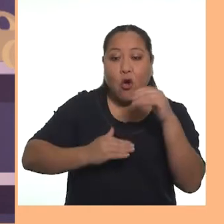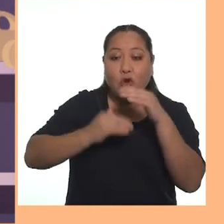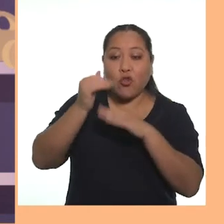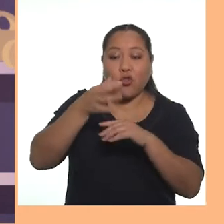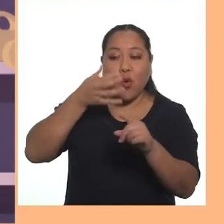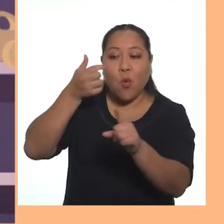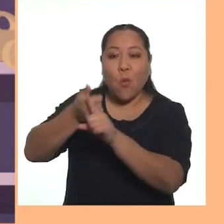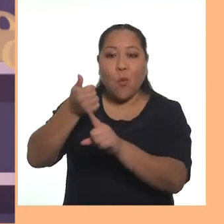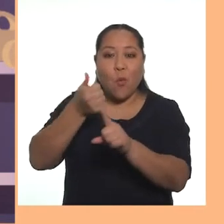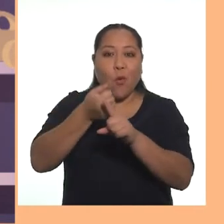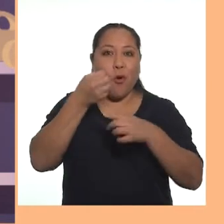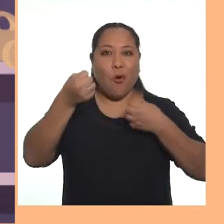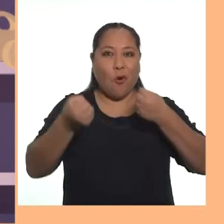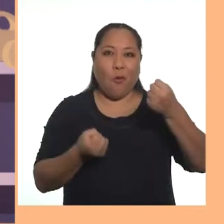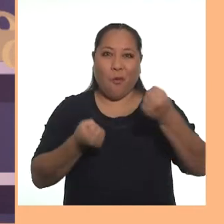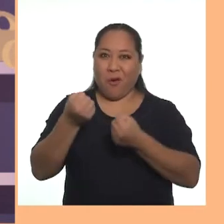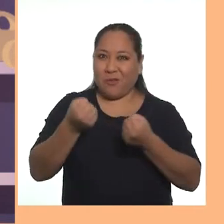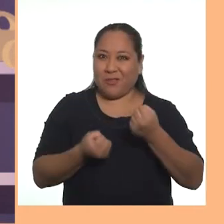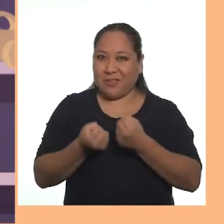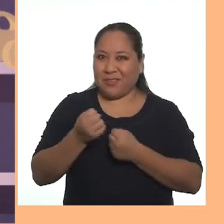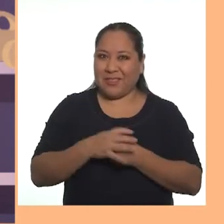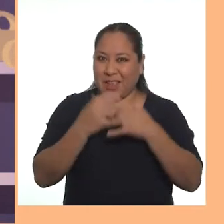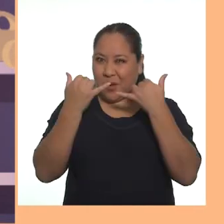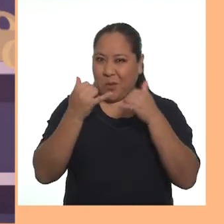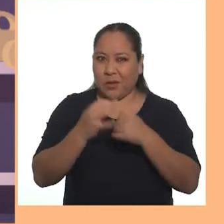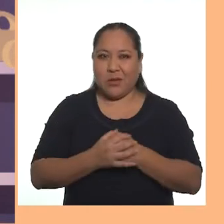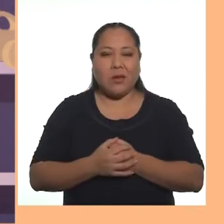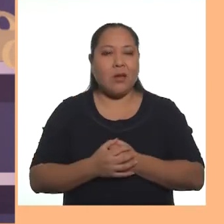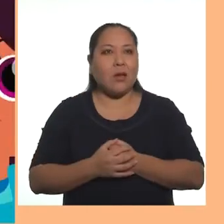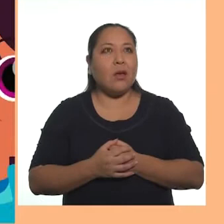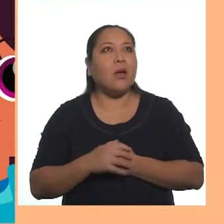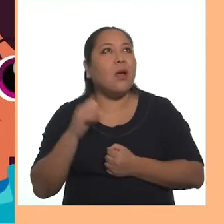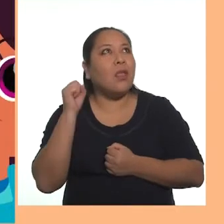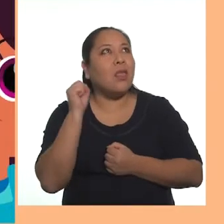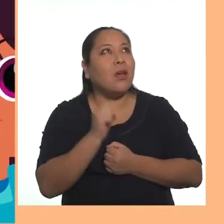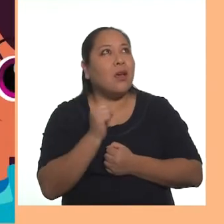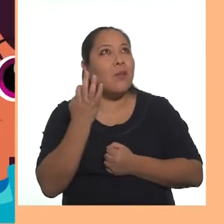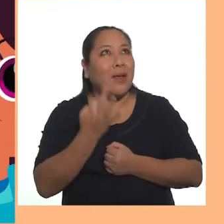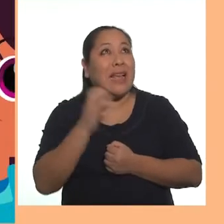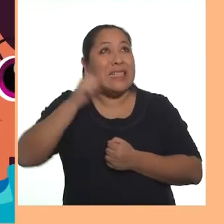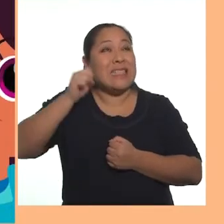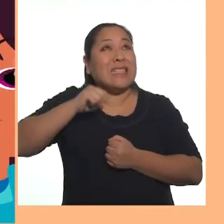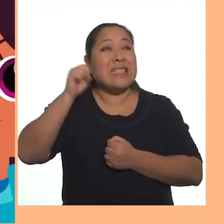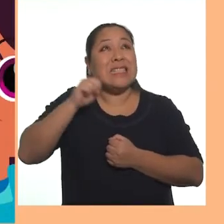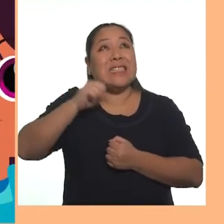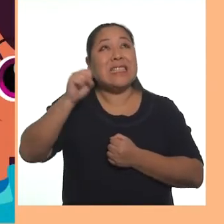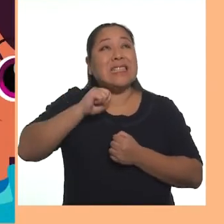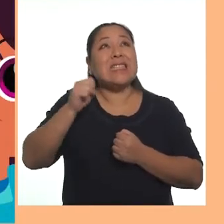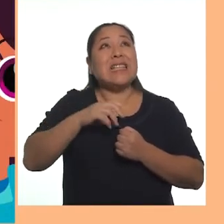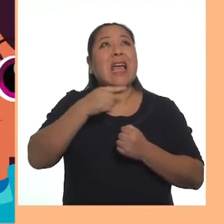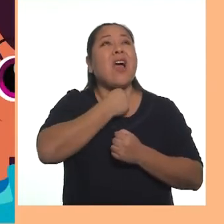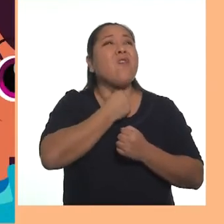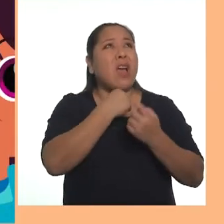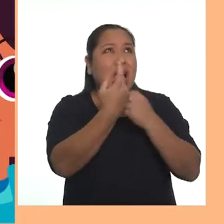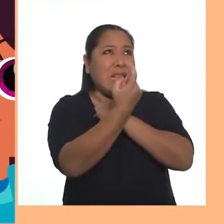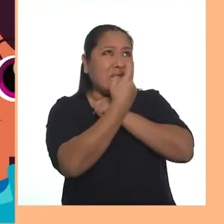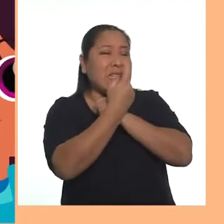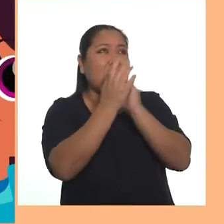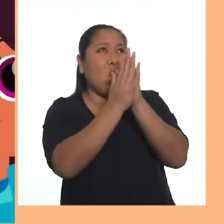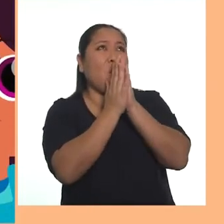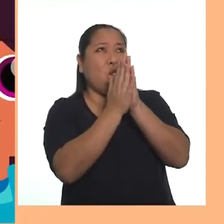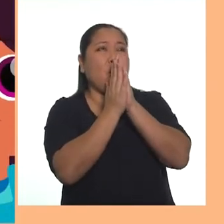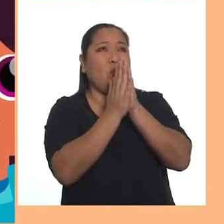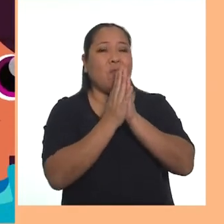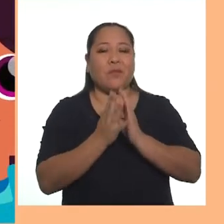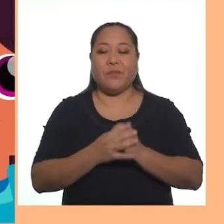enseñarles a construir sus propios autos de juguete ¿en serio? sí abuelito